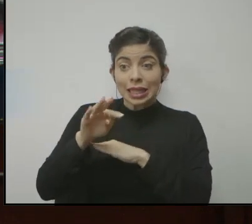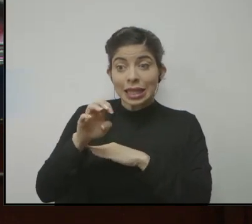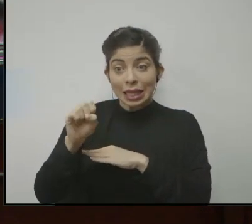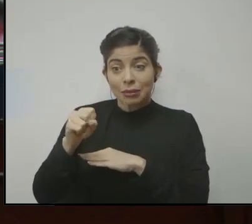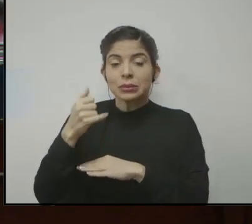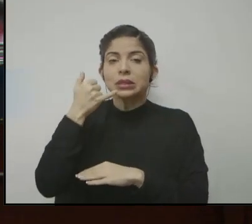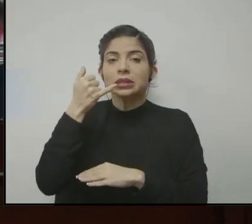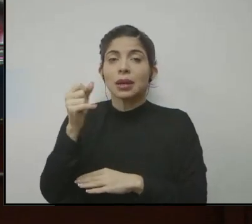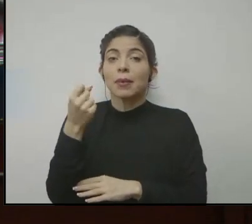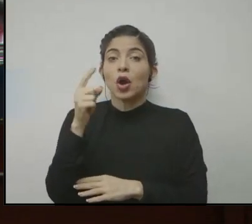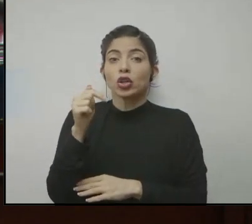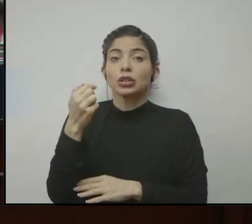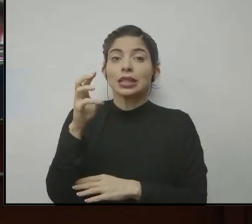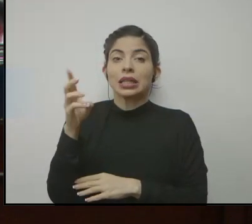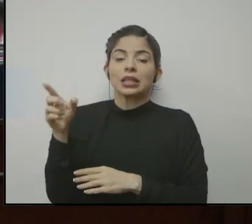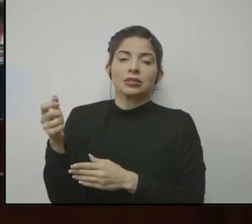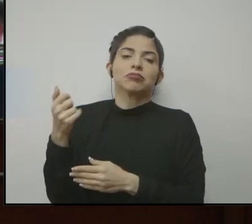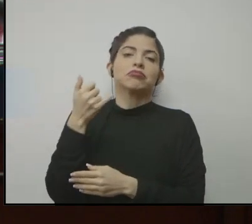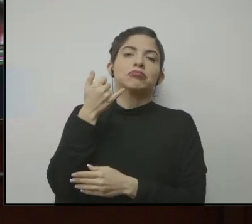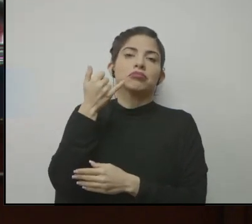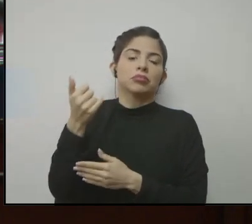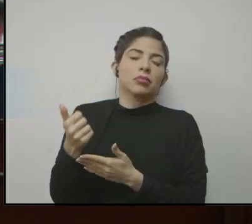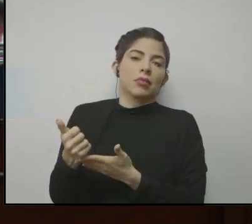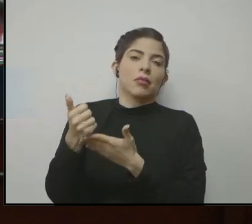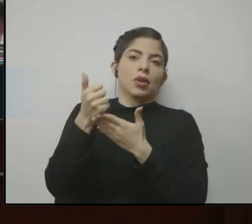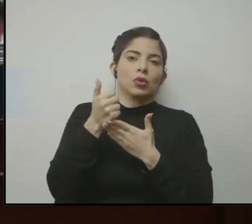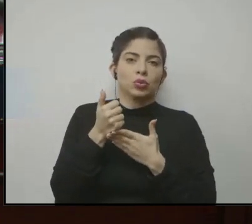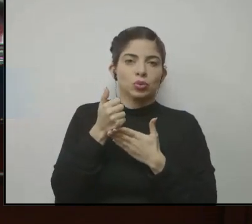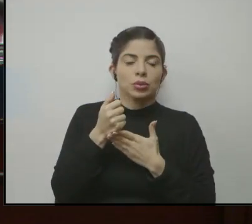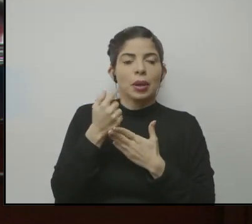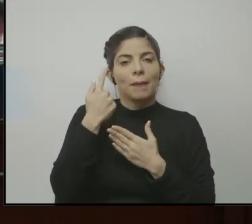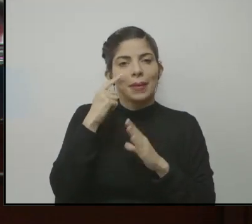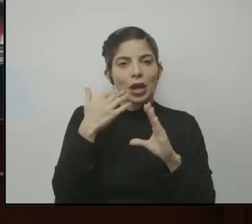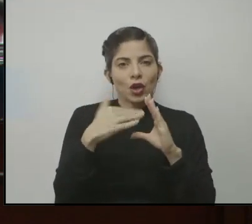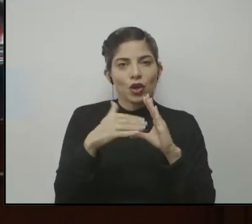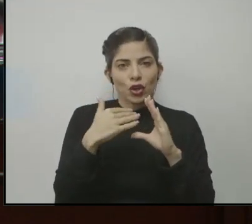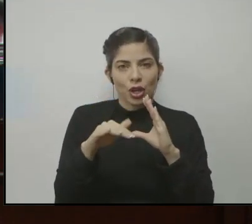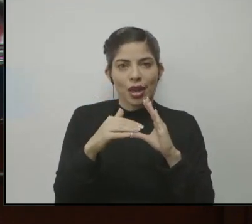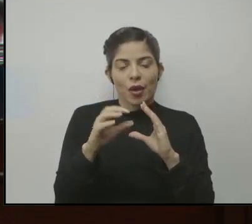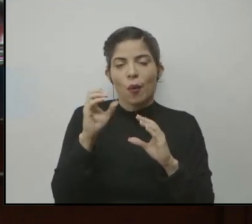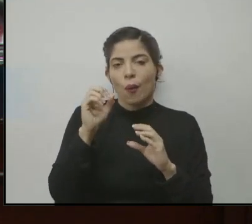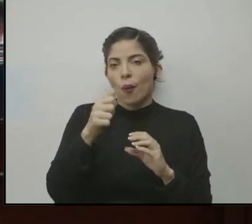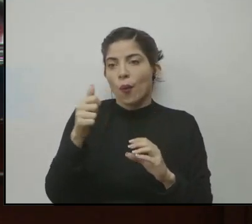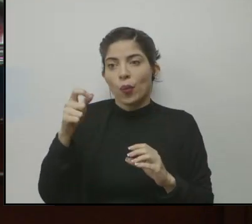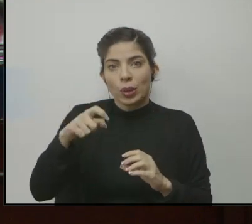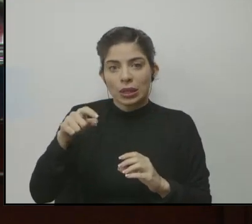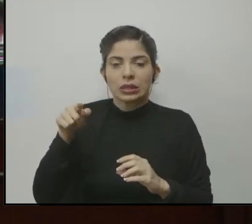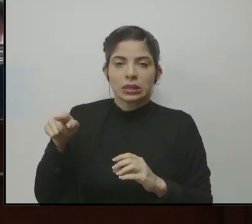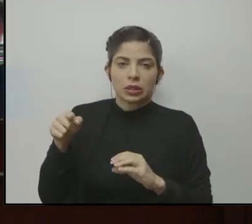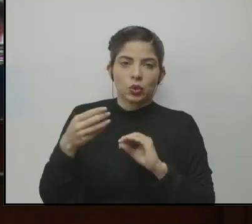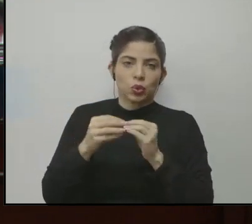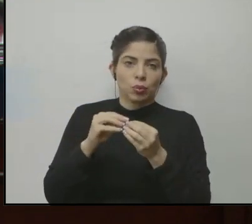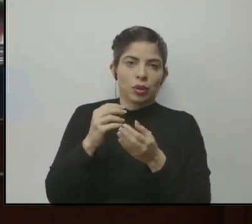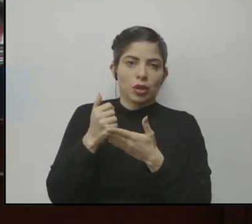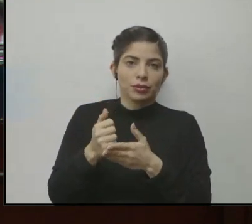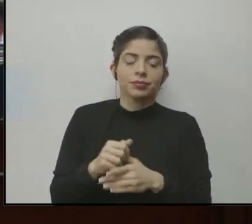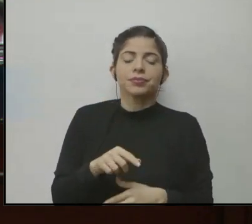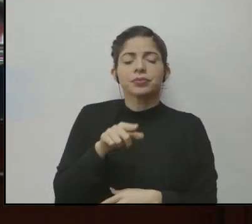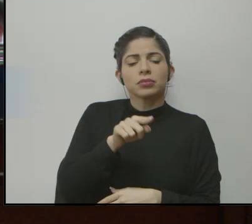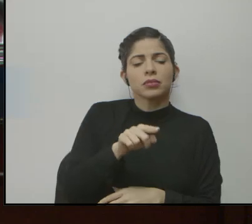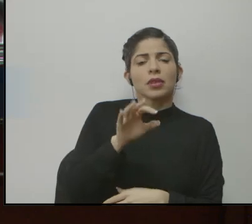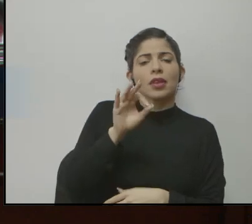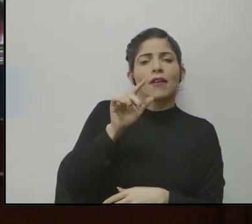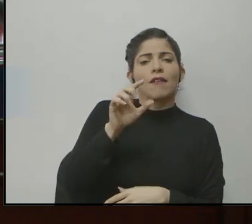en el 1116 pueden hacerlo para los correos electrónicos o demás cosas que necesiten. Doña Flor